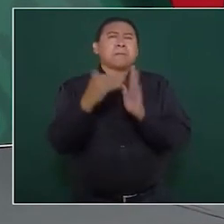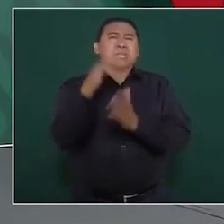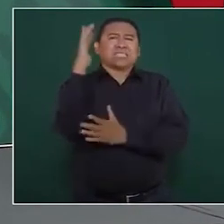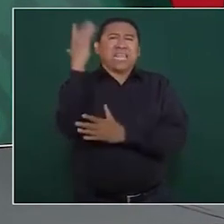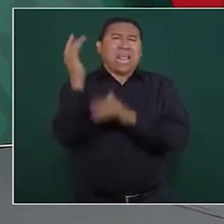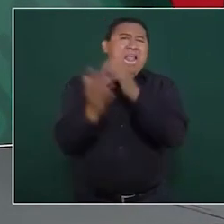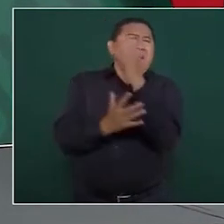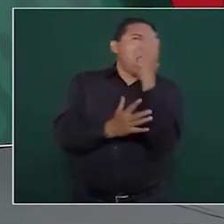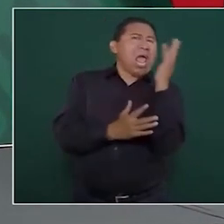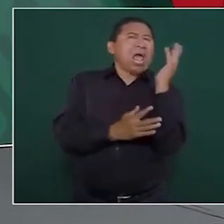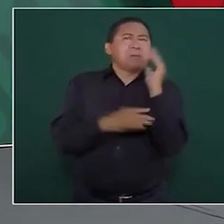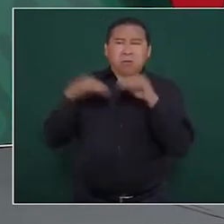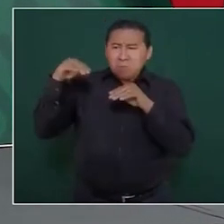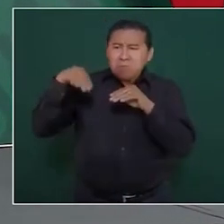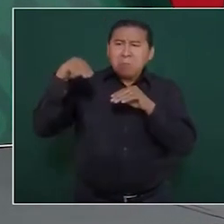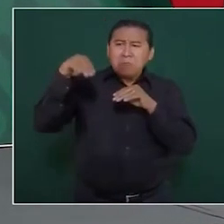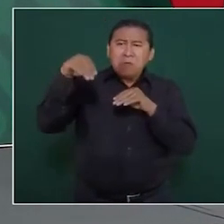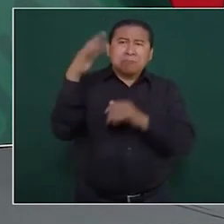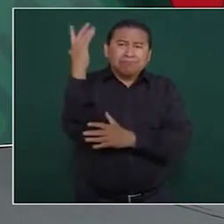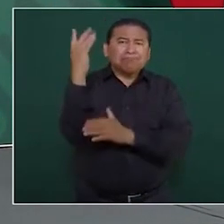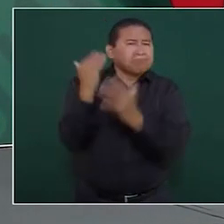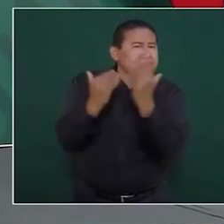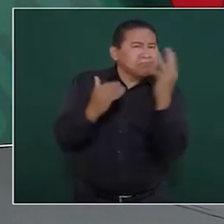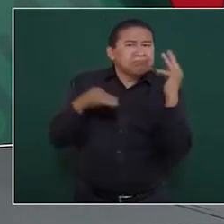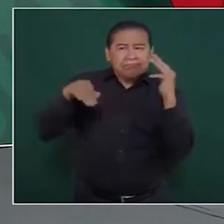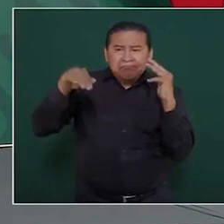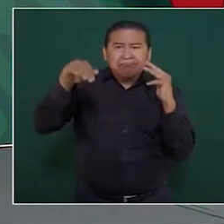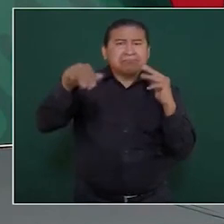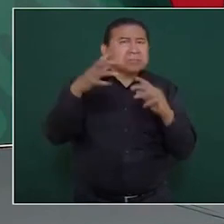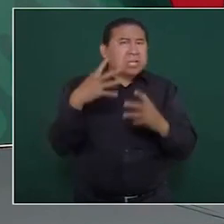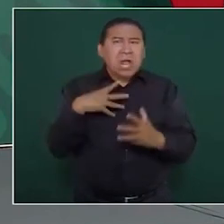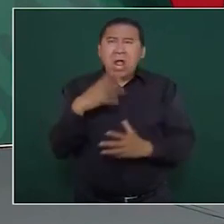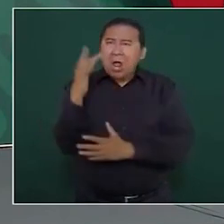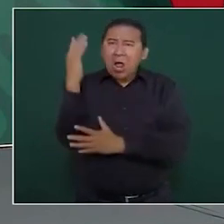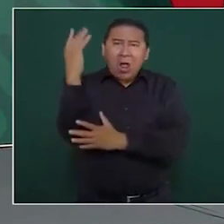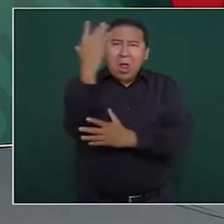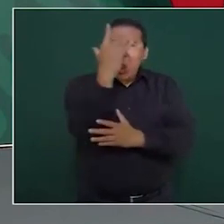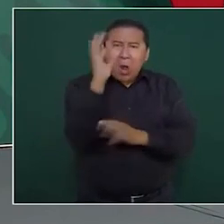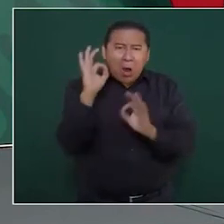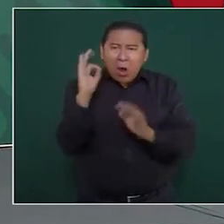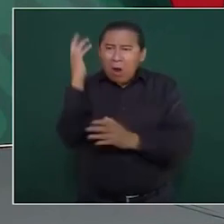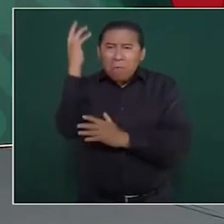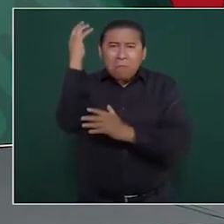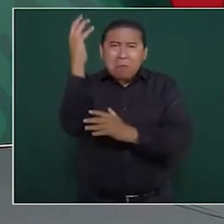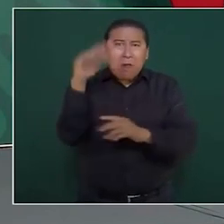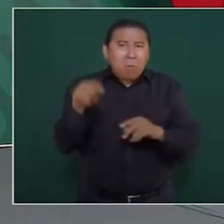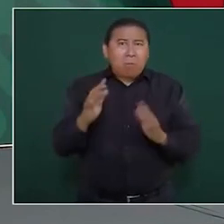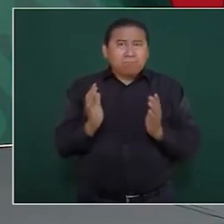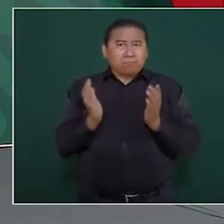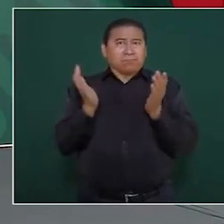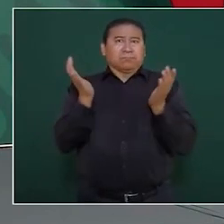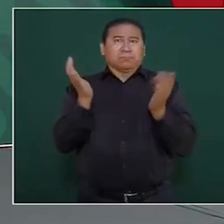árboles y les pareció algo increíble